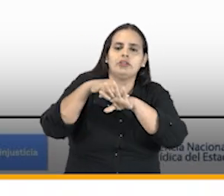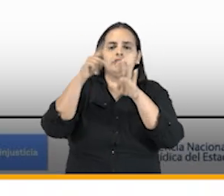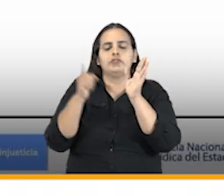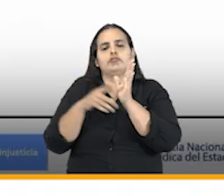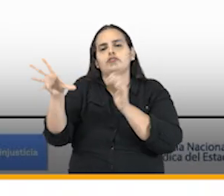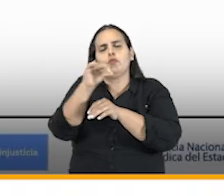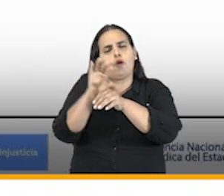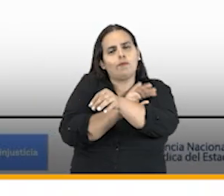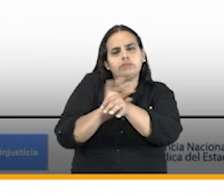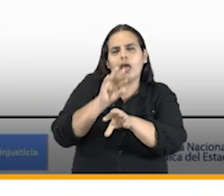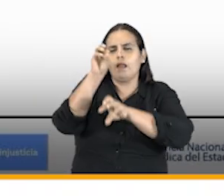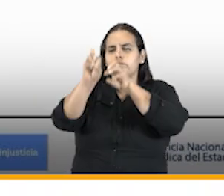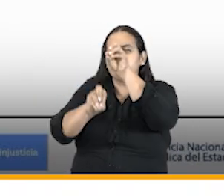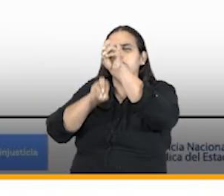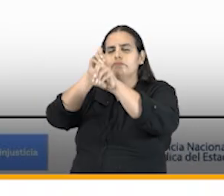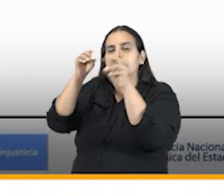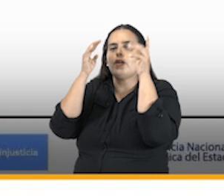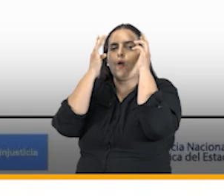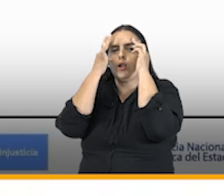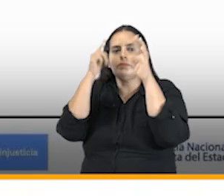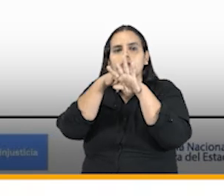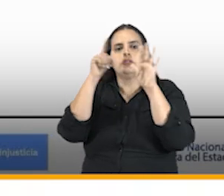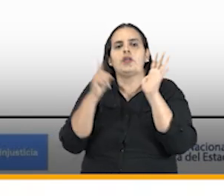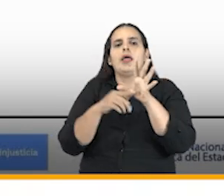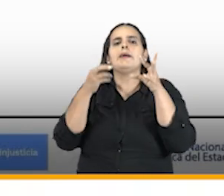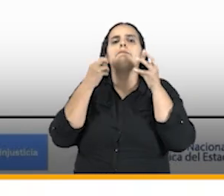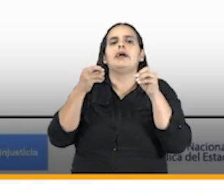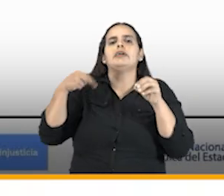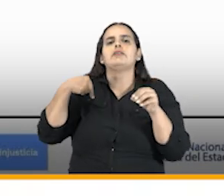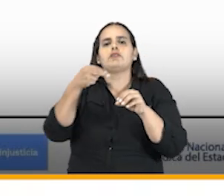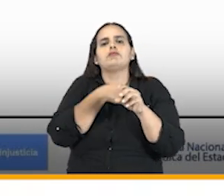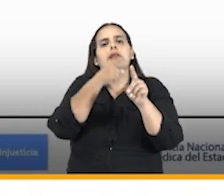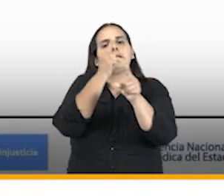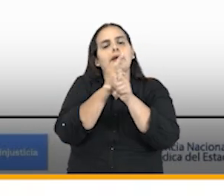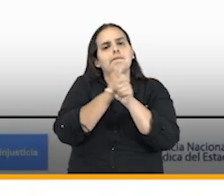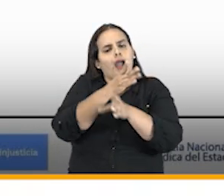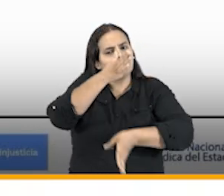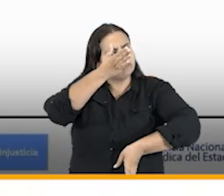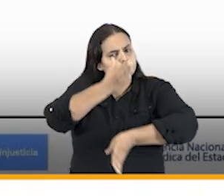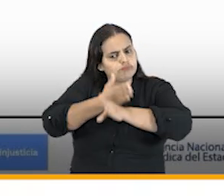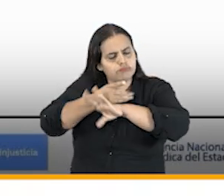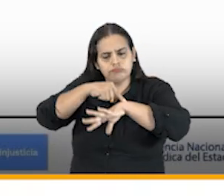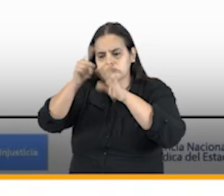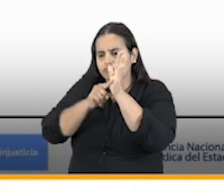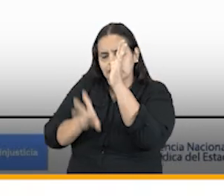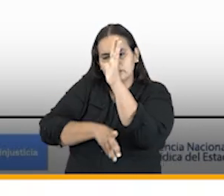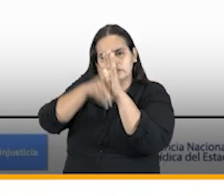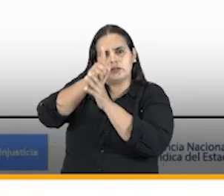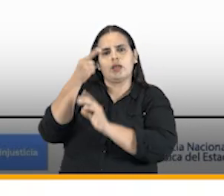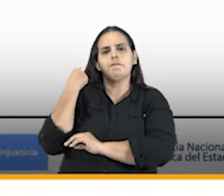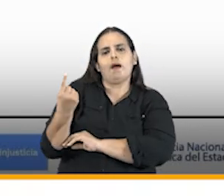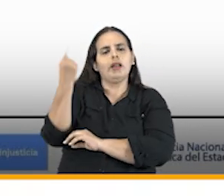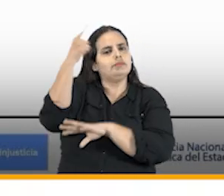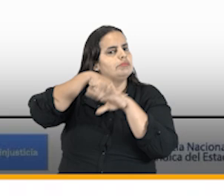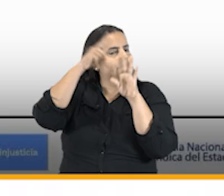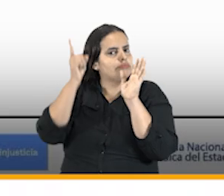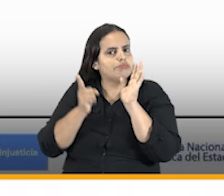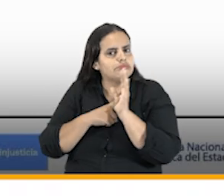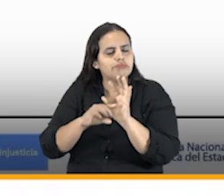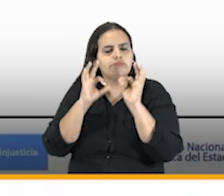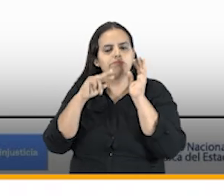hardware software y conocimiento de forma tal que podamos asegurar la continuidad en el desarrollo de las políticas de